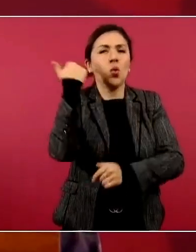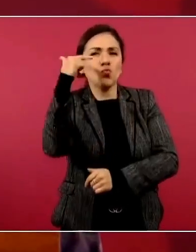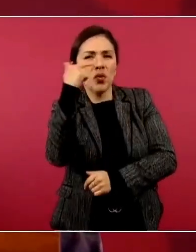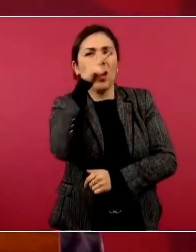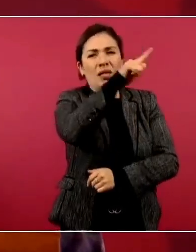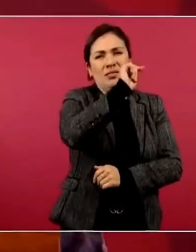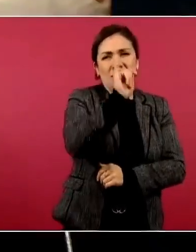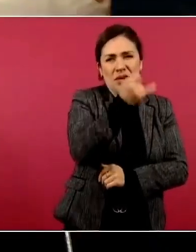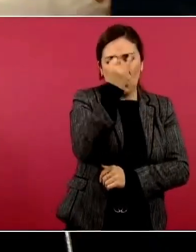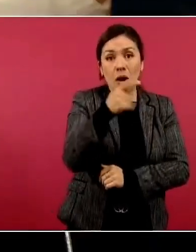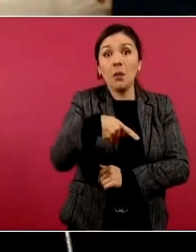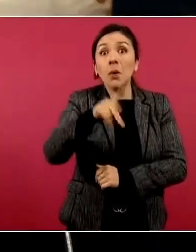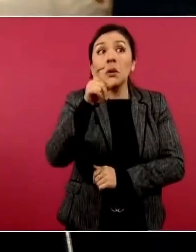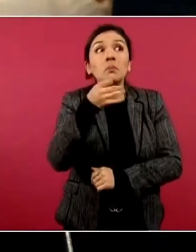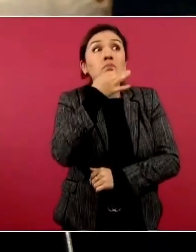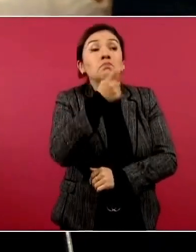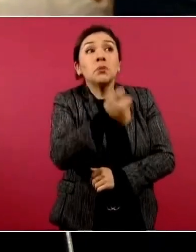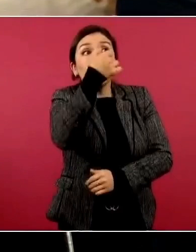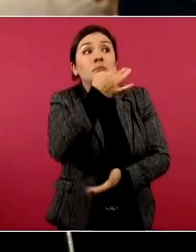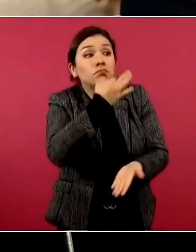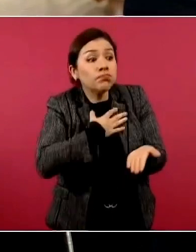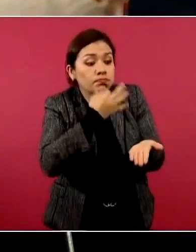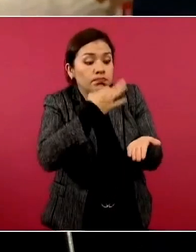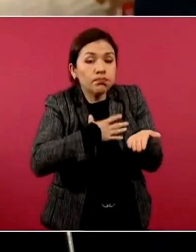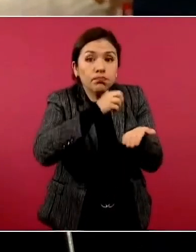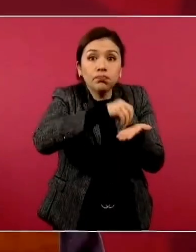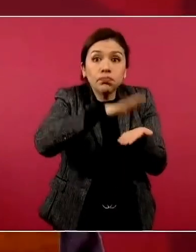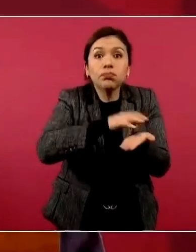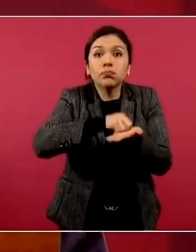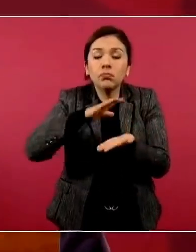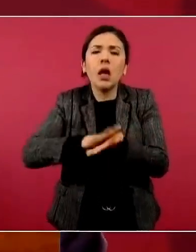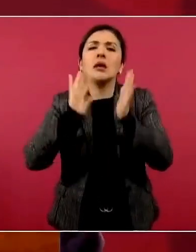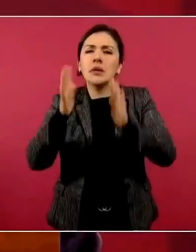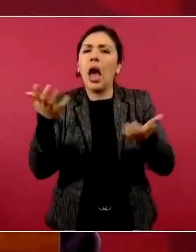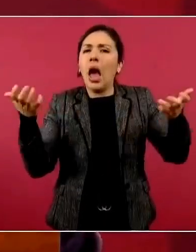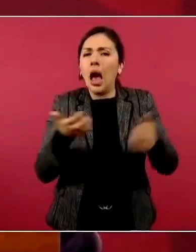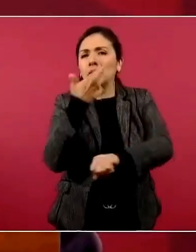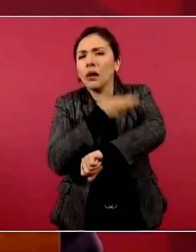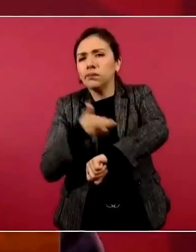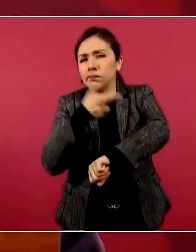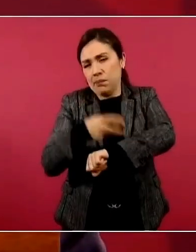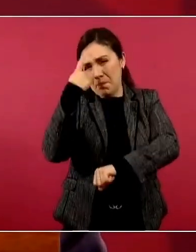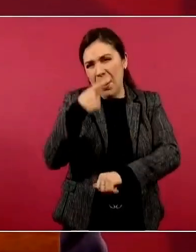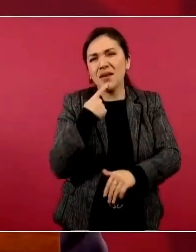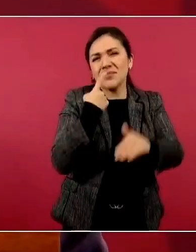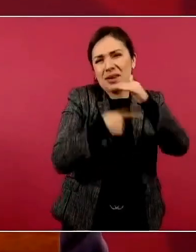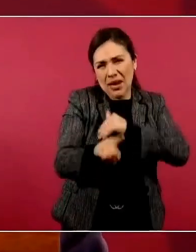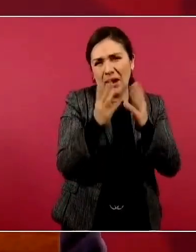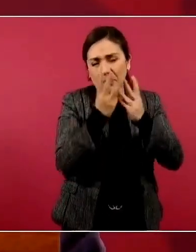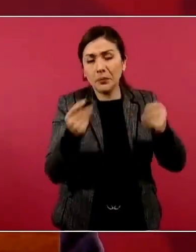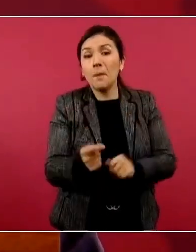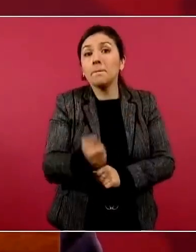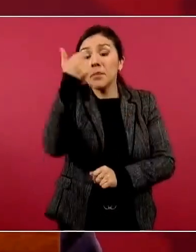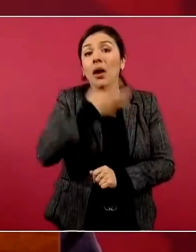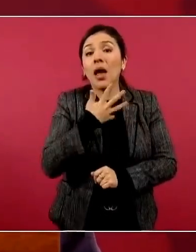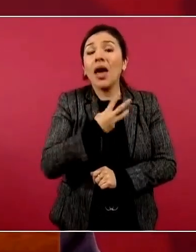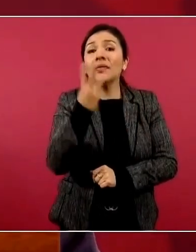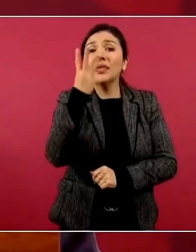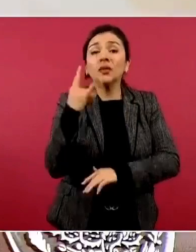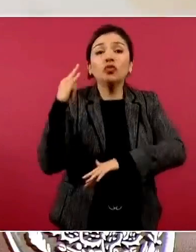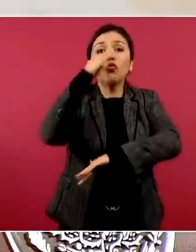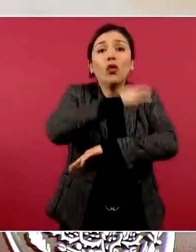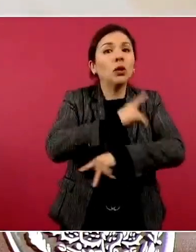desde los primeros reportes y se han ido desahogando paulatinamente las quejas. Tuvimos inicialmente el reporte de tres vuelos